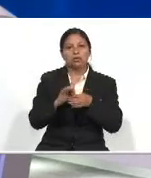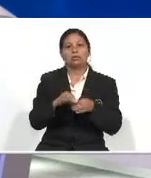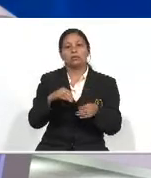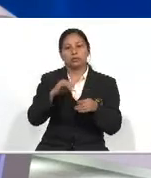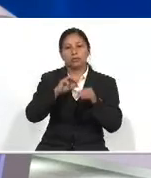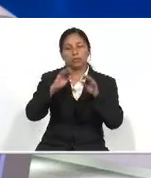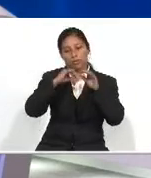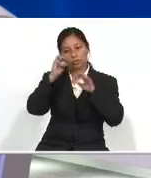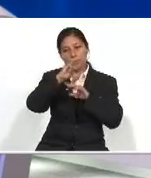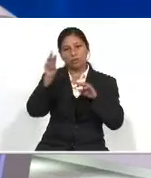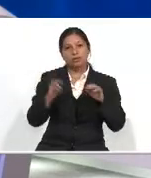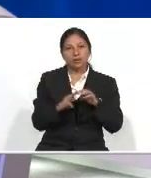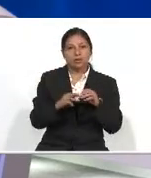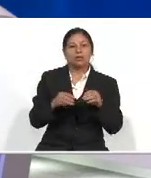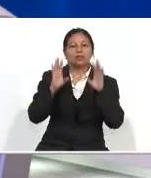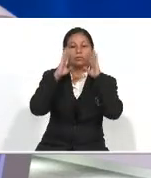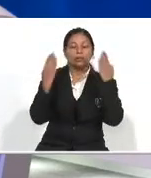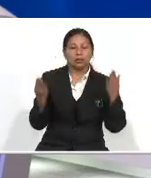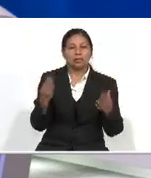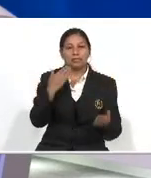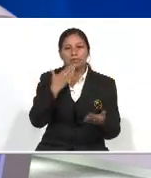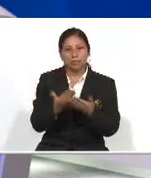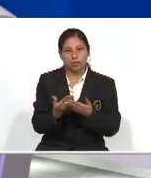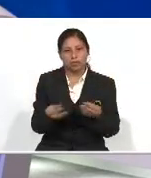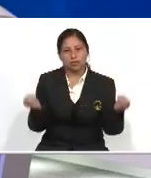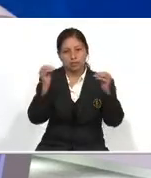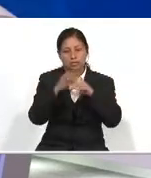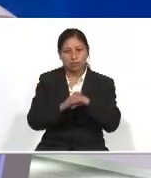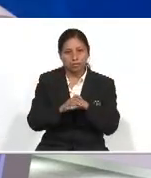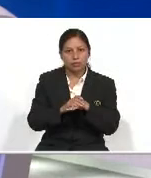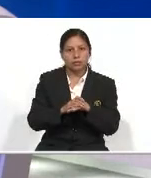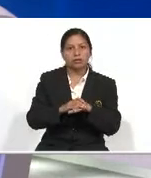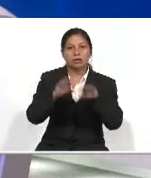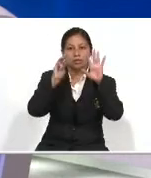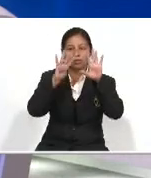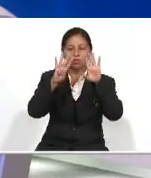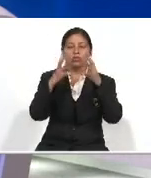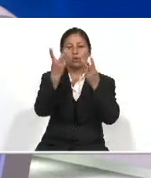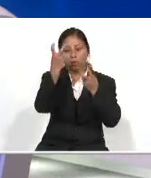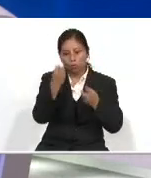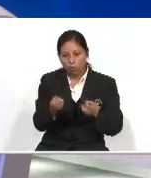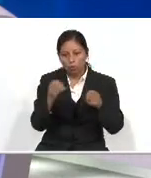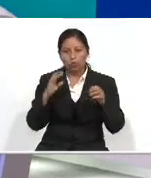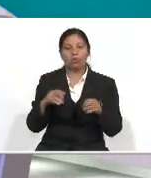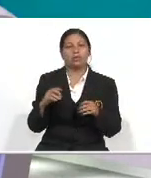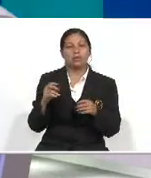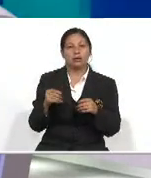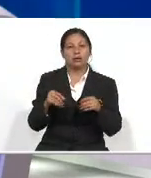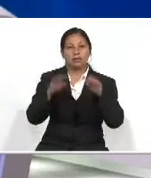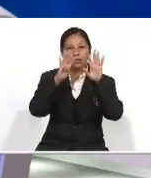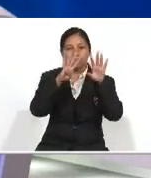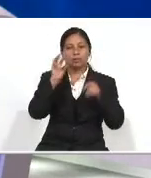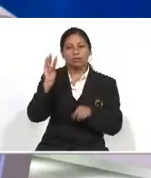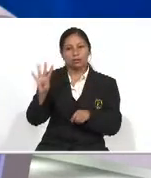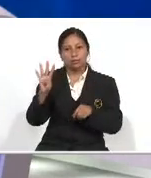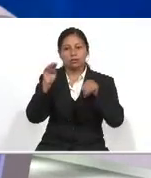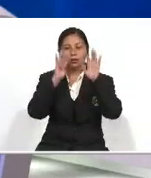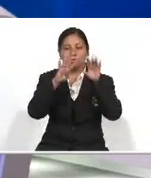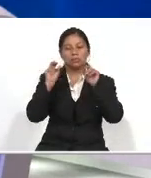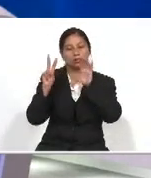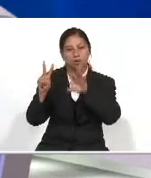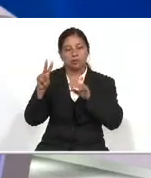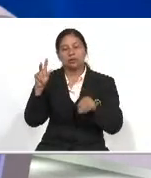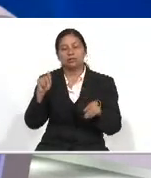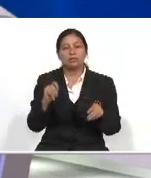Twitter e Instagram Nos encuentra como Arroba Congreso Guate Además de la red transmisión De Canal 9 Del Congreso de la República En Canal 94 de Claro Y